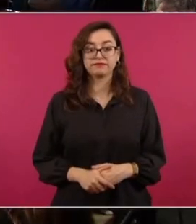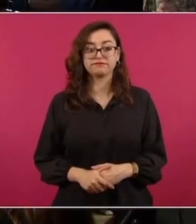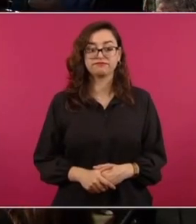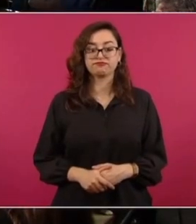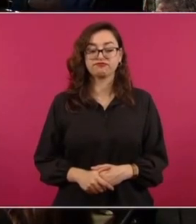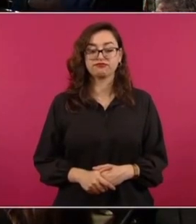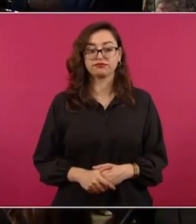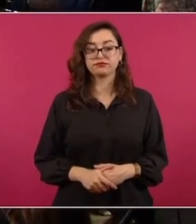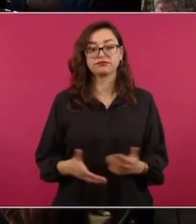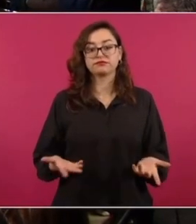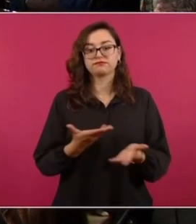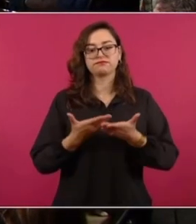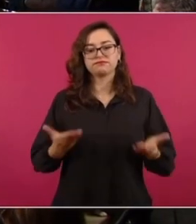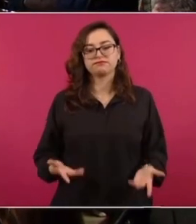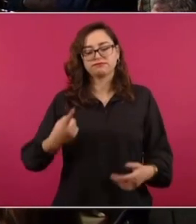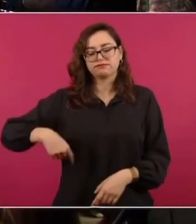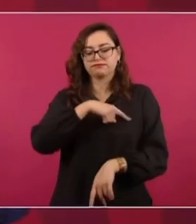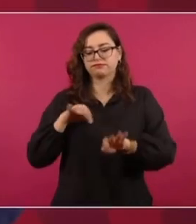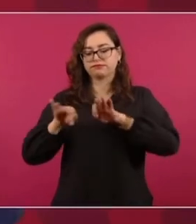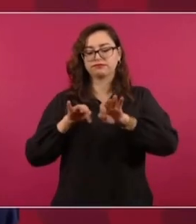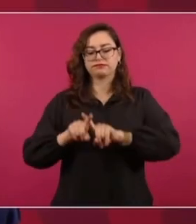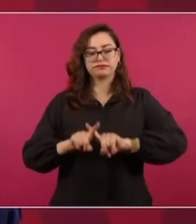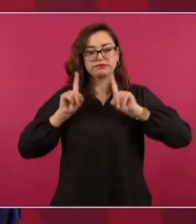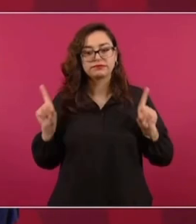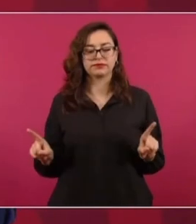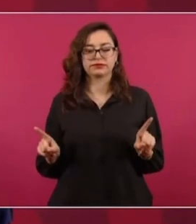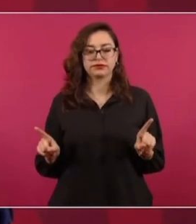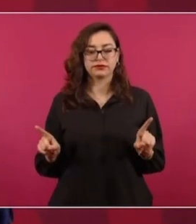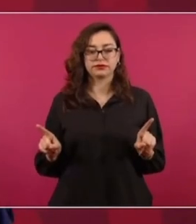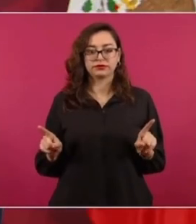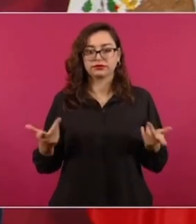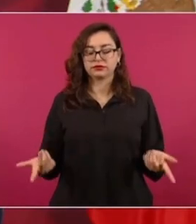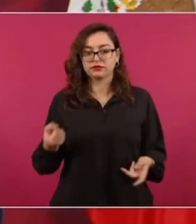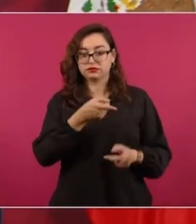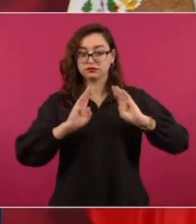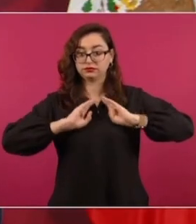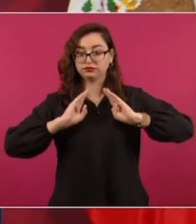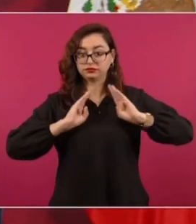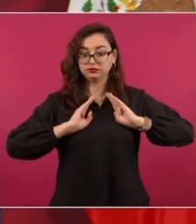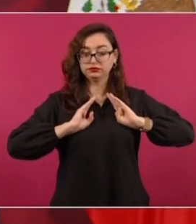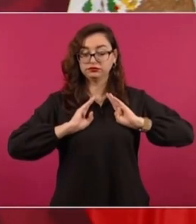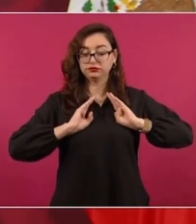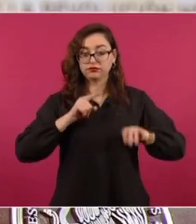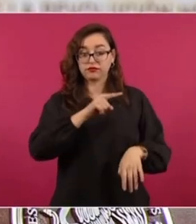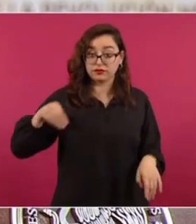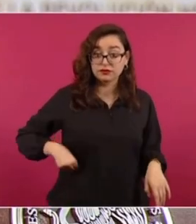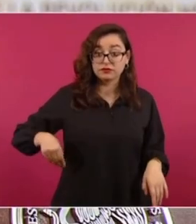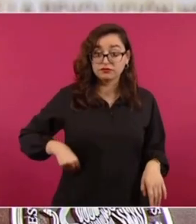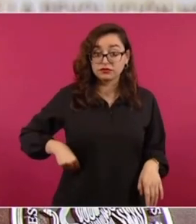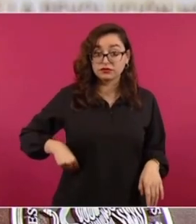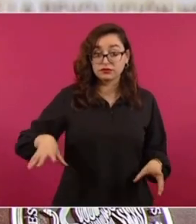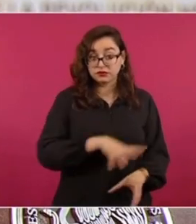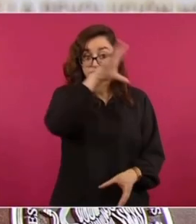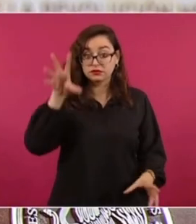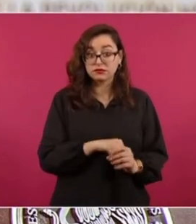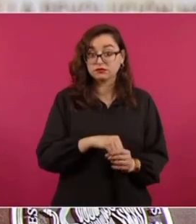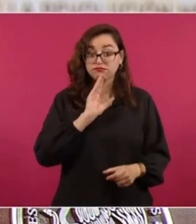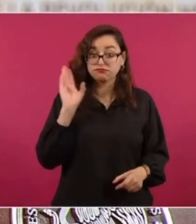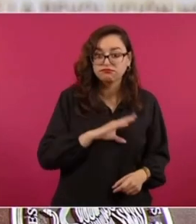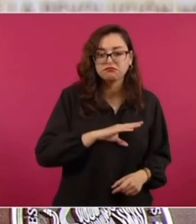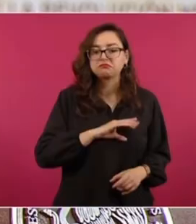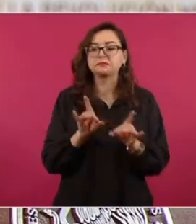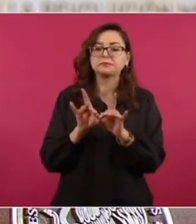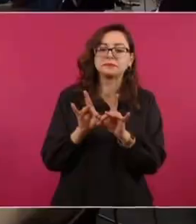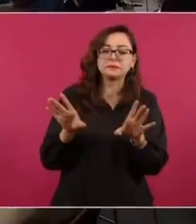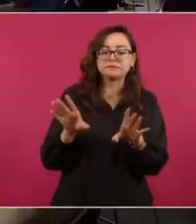Pero este es otro tipo de cuestión. Y esto no tiene que ver con la actuación responsable que ha caracterizado a la